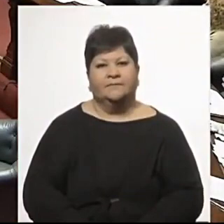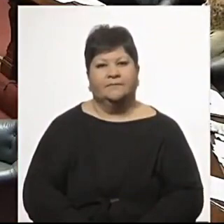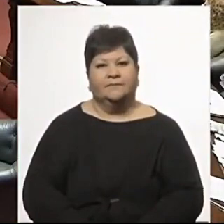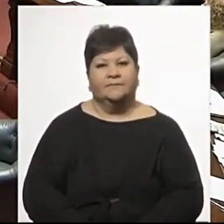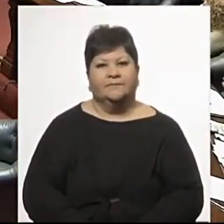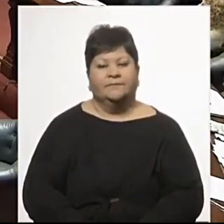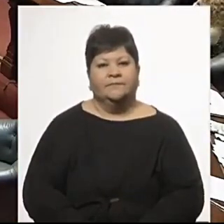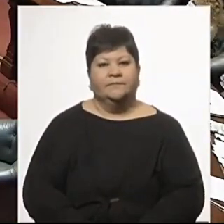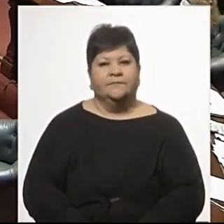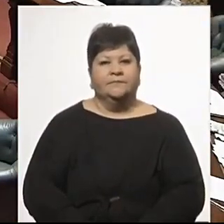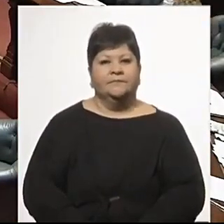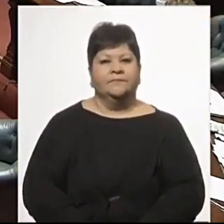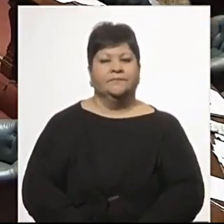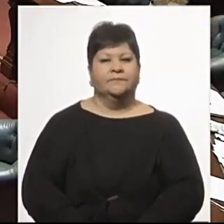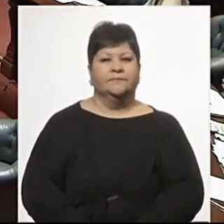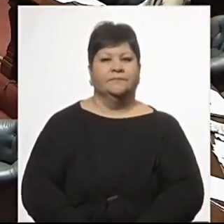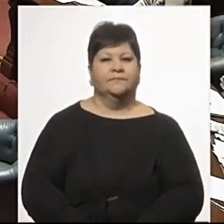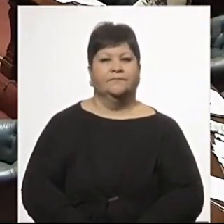aplausos